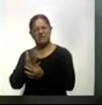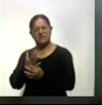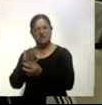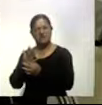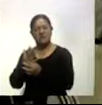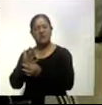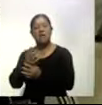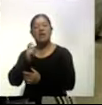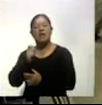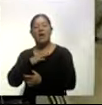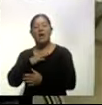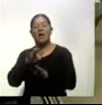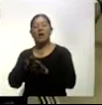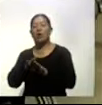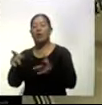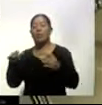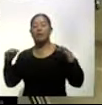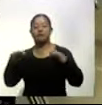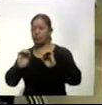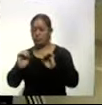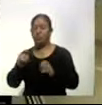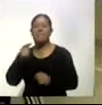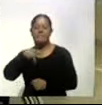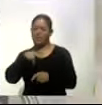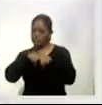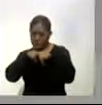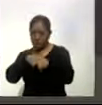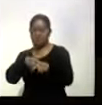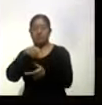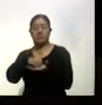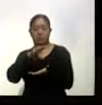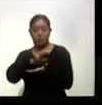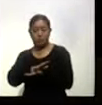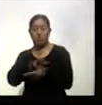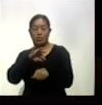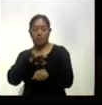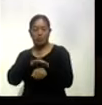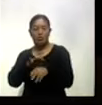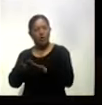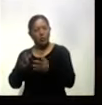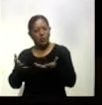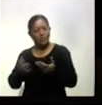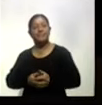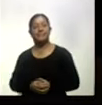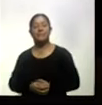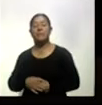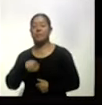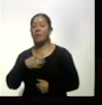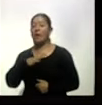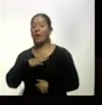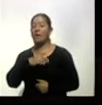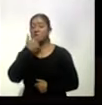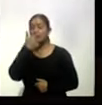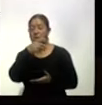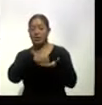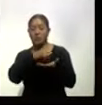disminuir el flujo de personas sin interrumpir las consultas médicas. Normalmente nosotros tenemos habilitados siete consultorios en la